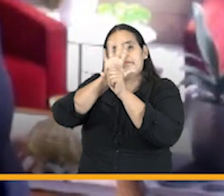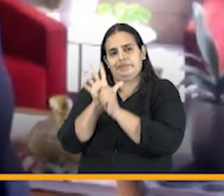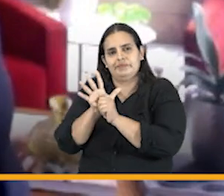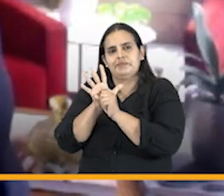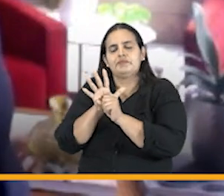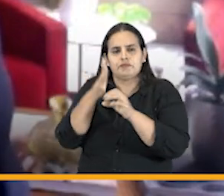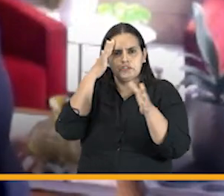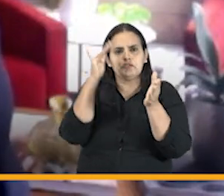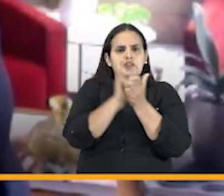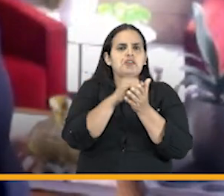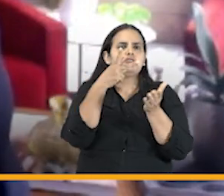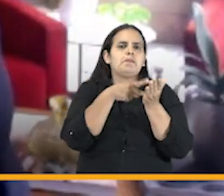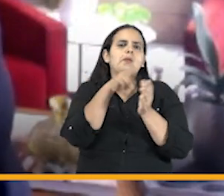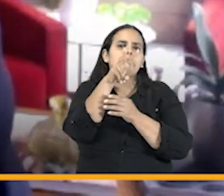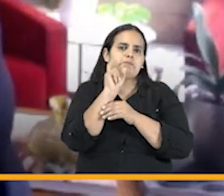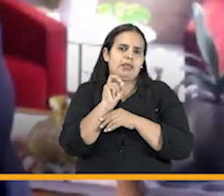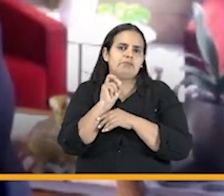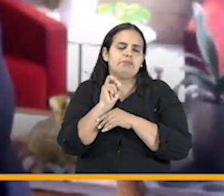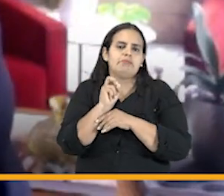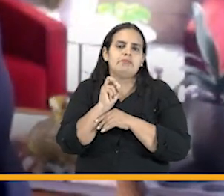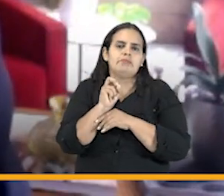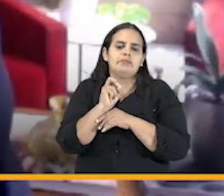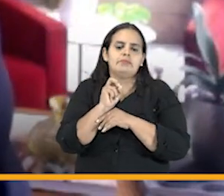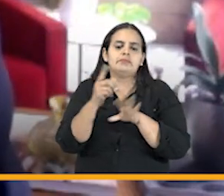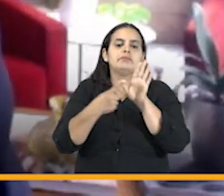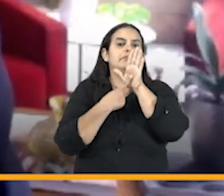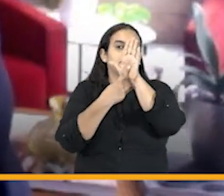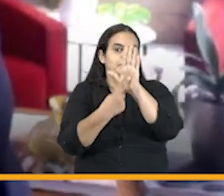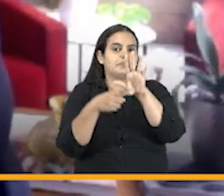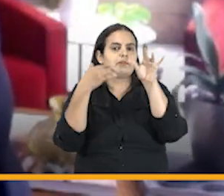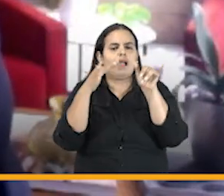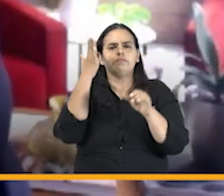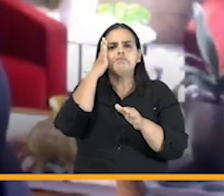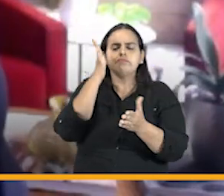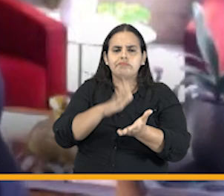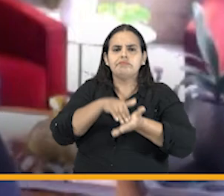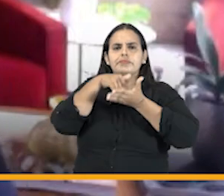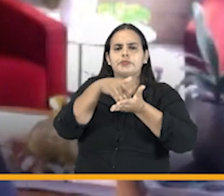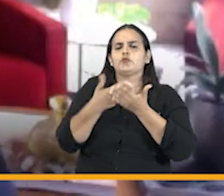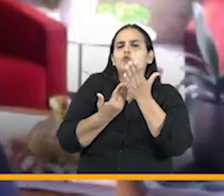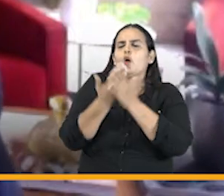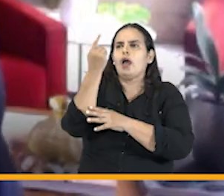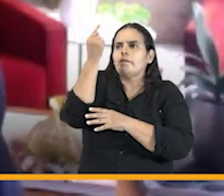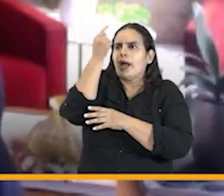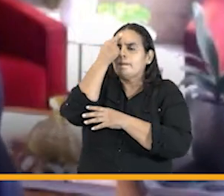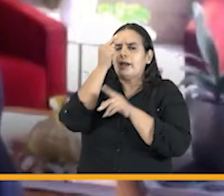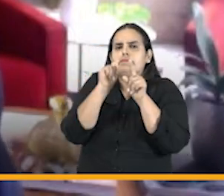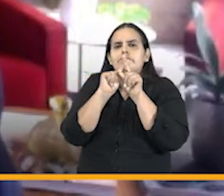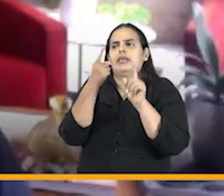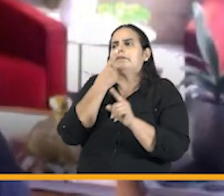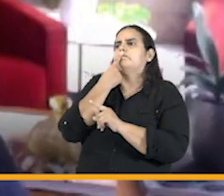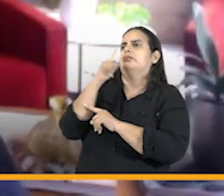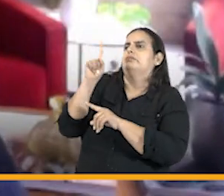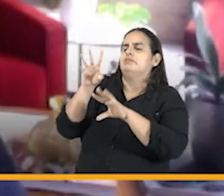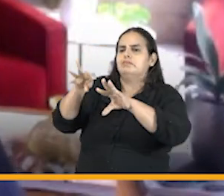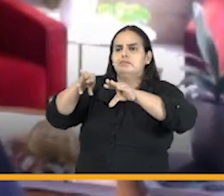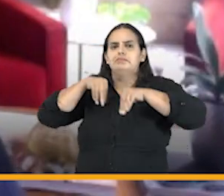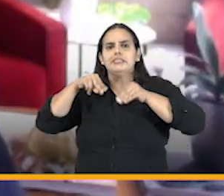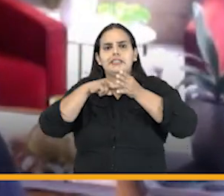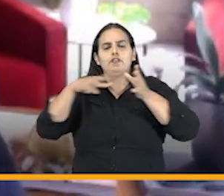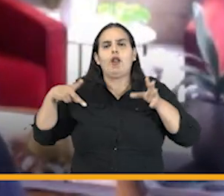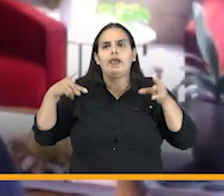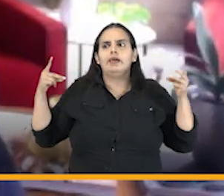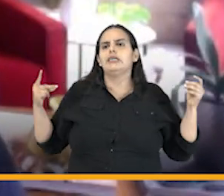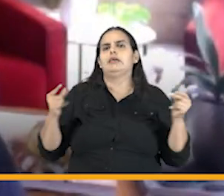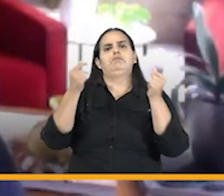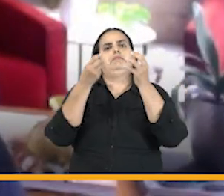creo que el 2020 mostró una capacidad nueva una capacidad distinta de adaptarnos a tecnologías